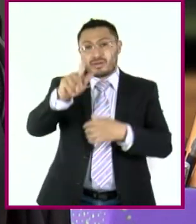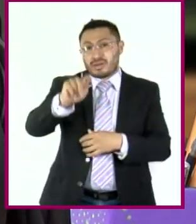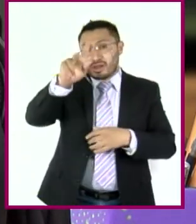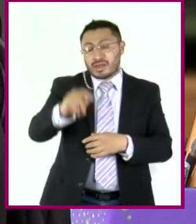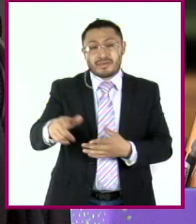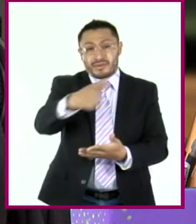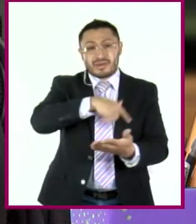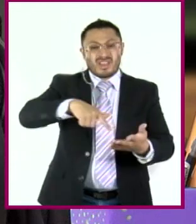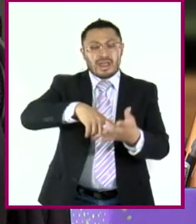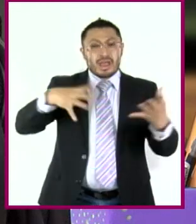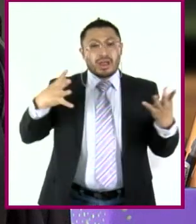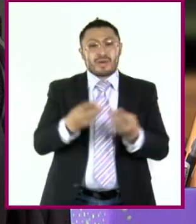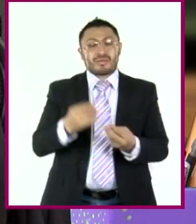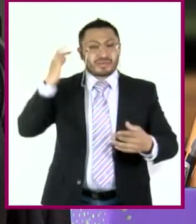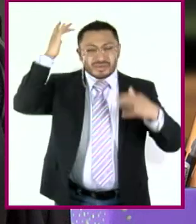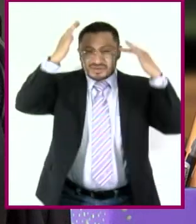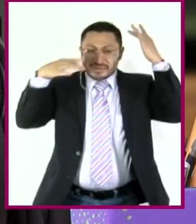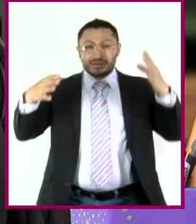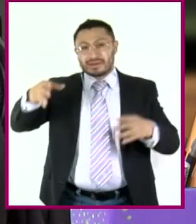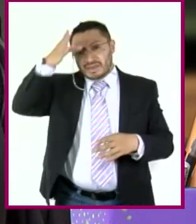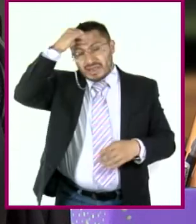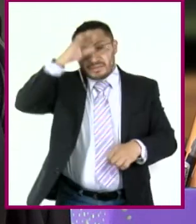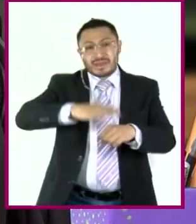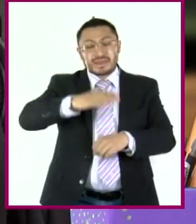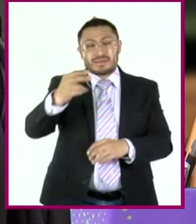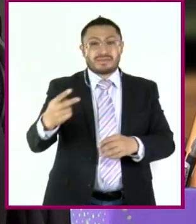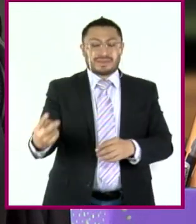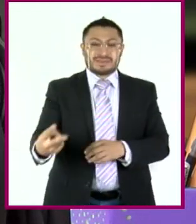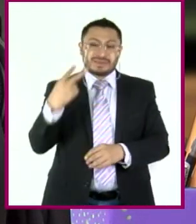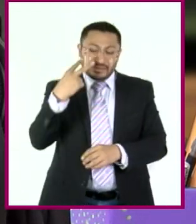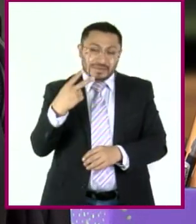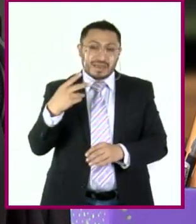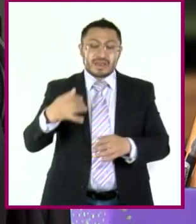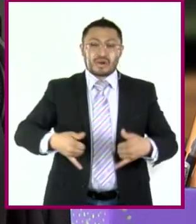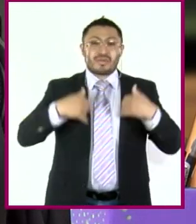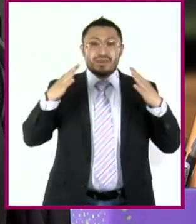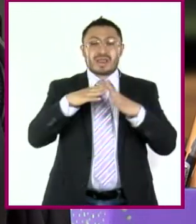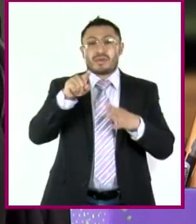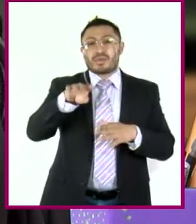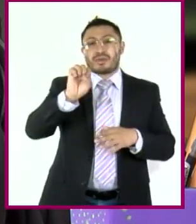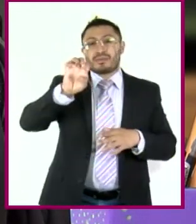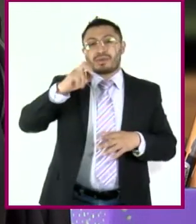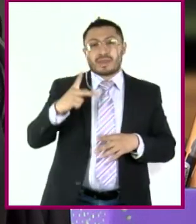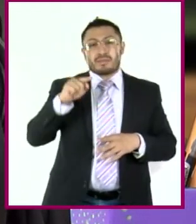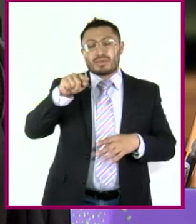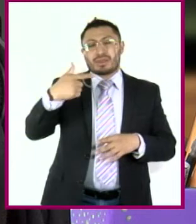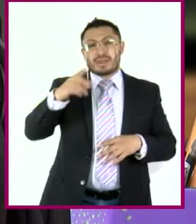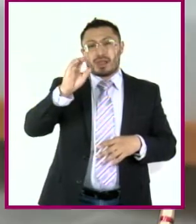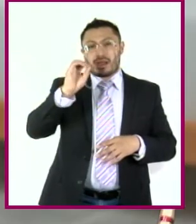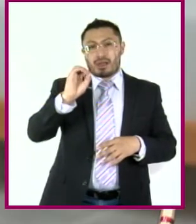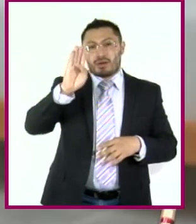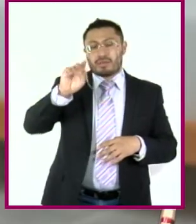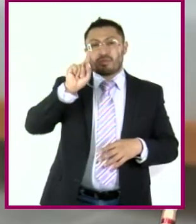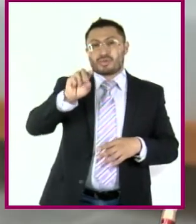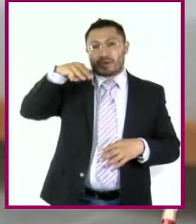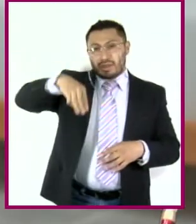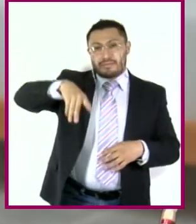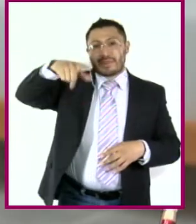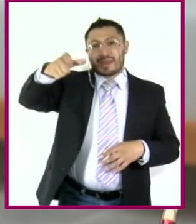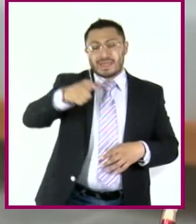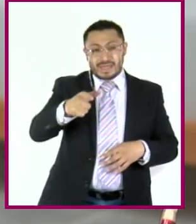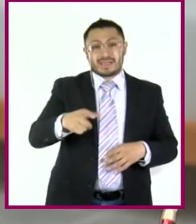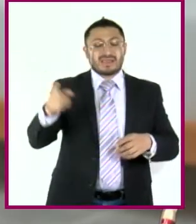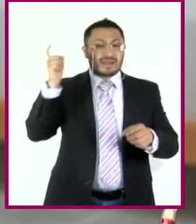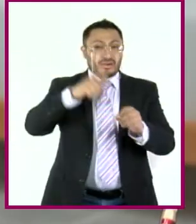espacio de reflexión y construcción de conocimiento. Visítanos en jóvenesencasa.sep.gov.mx Únete a la